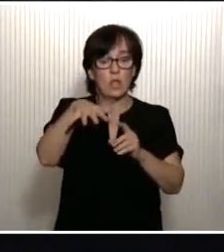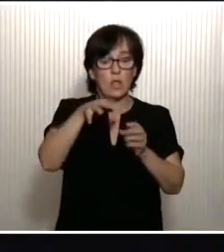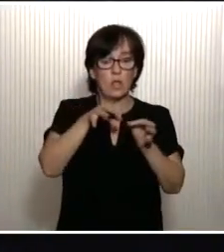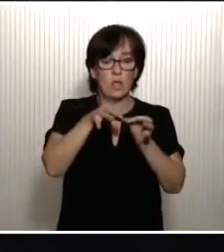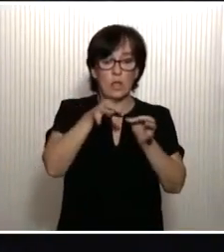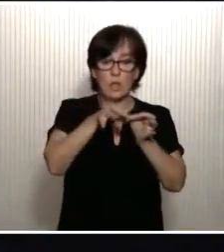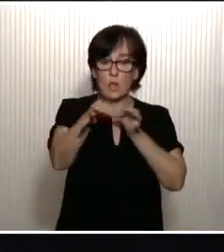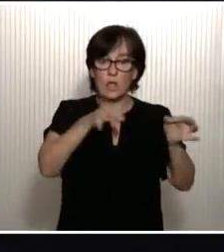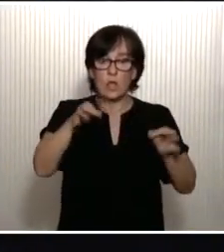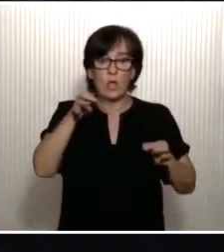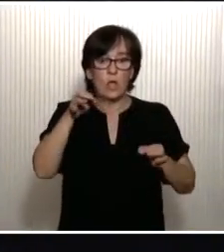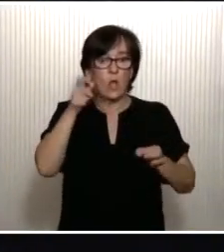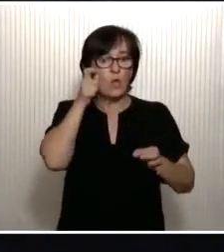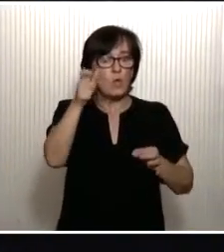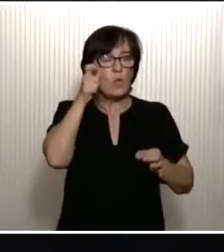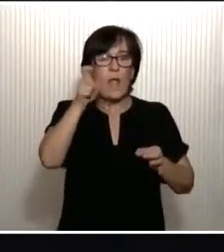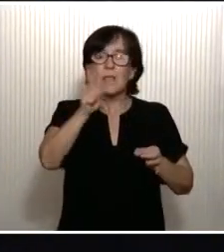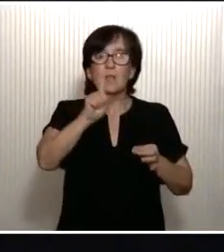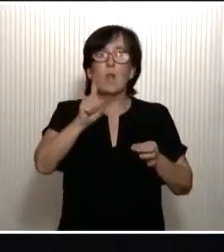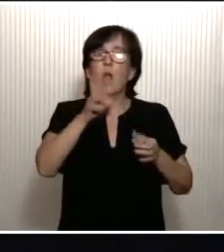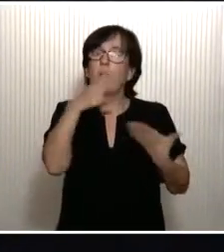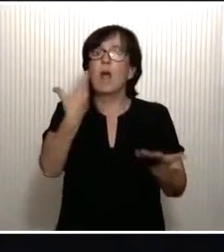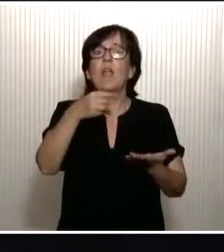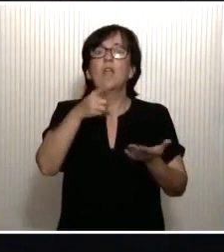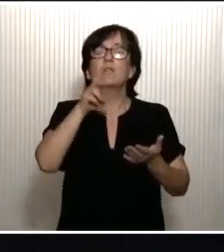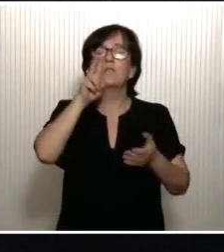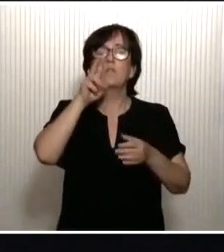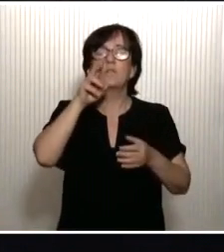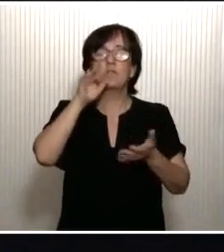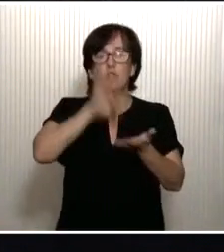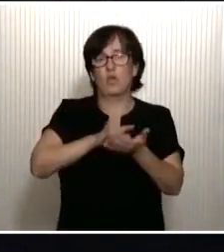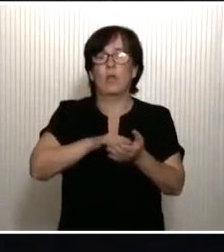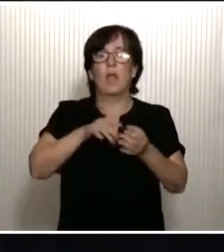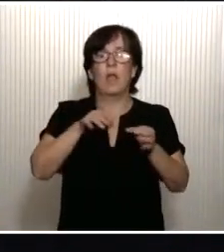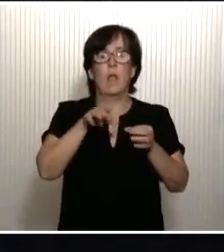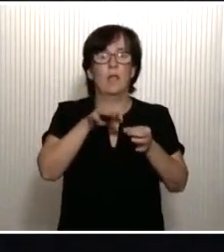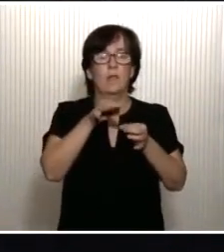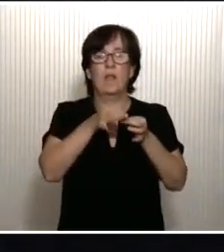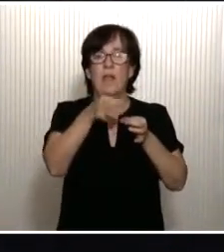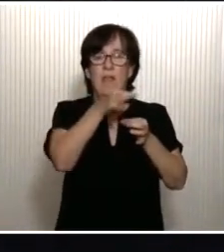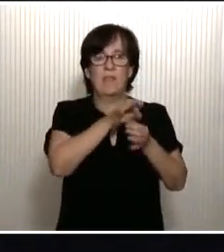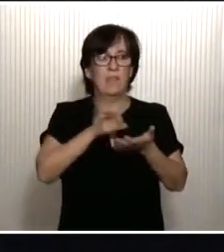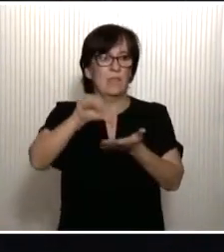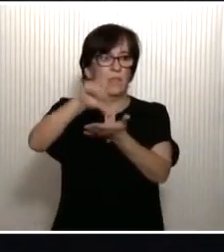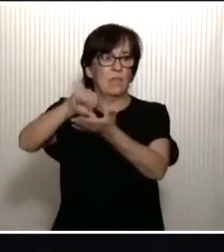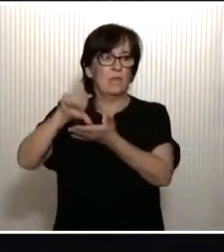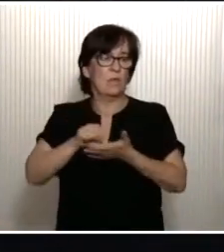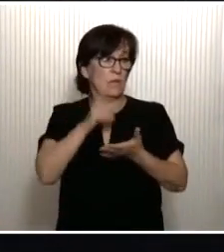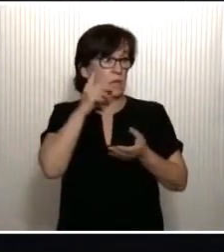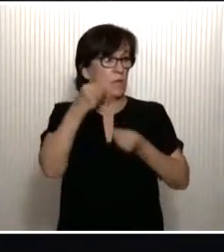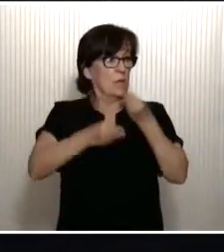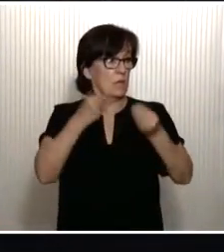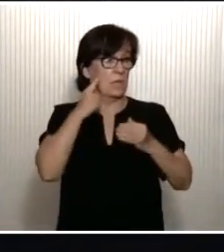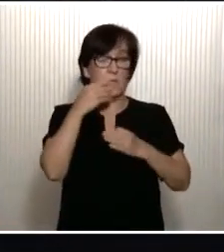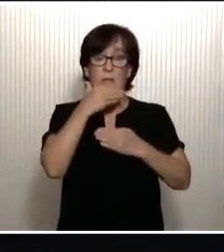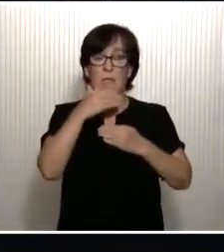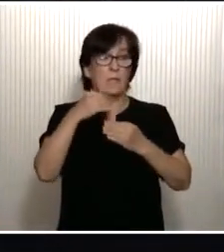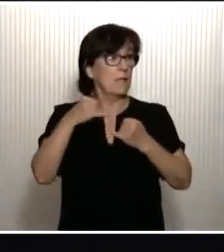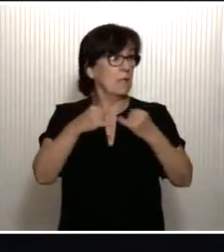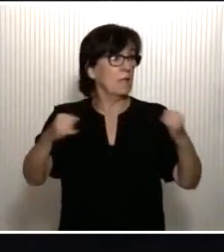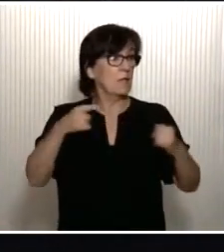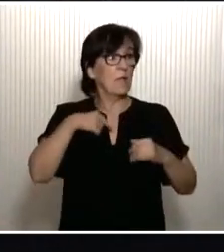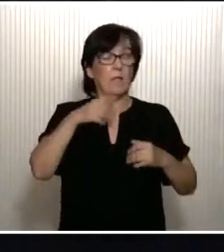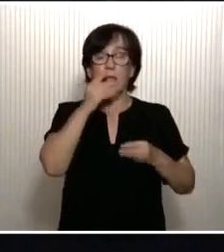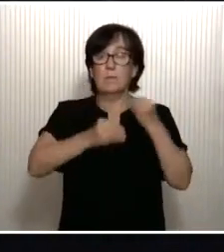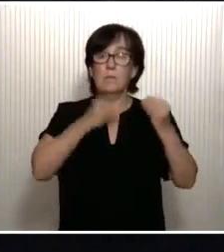sino en medios urbanos, en las ciudades. Nuestro país ha cruzado esa línea hace ya muchos años. Y desde entonces